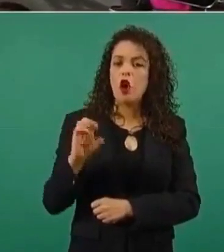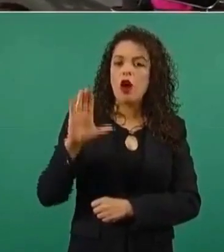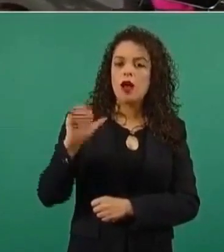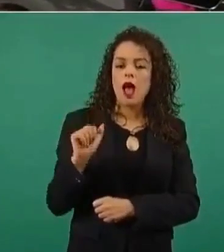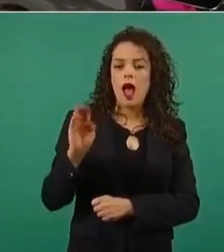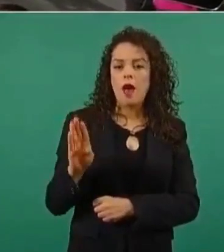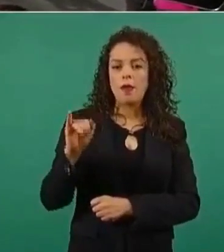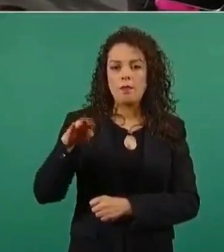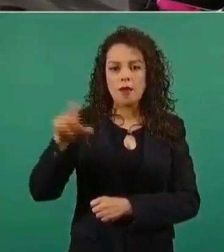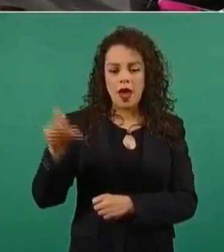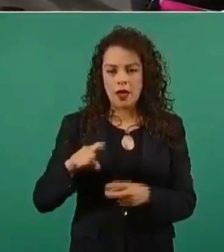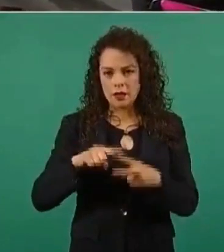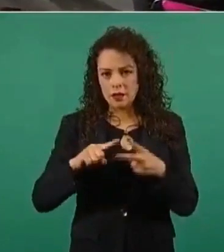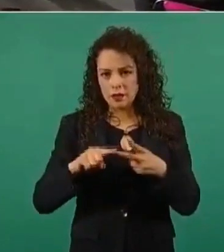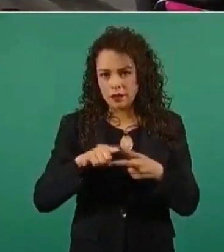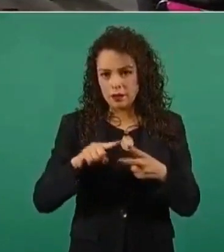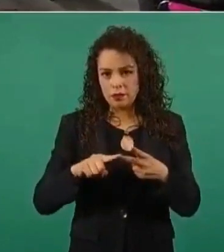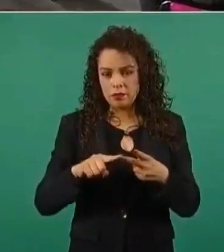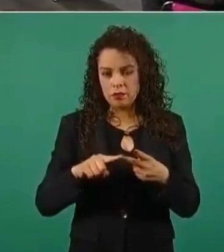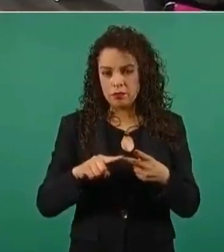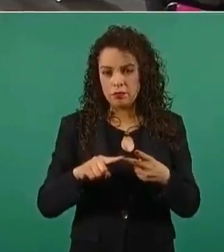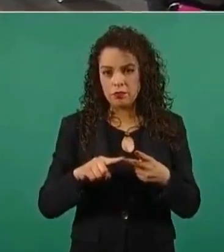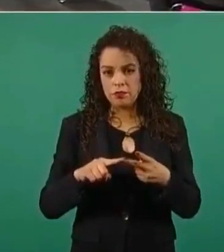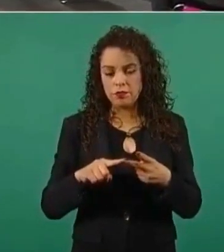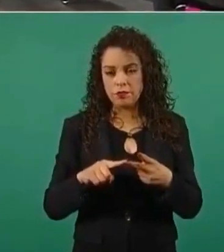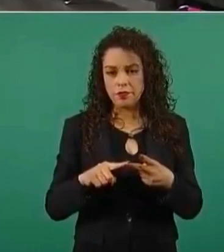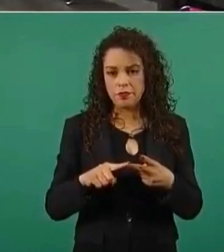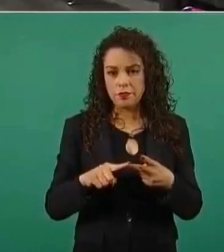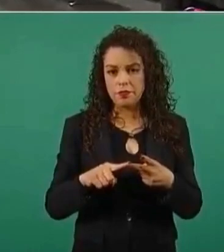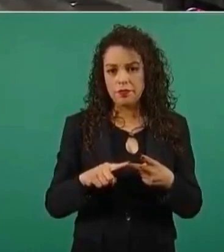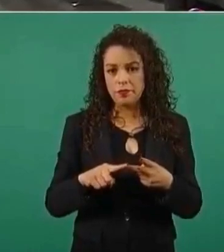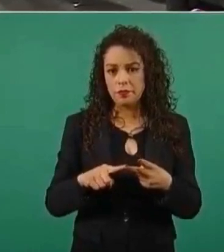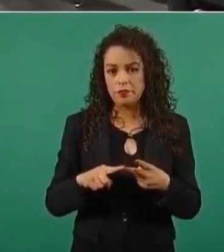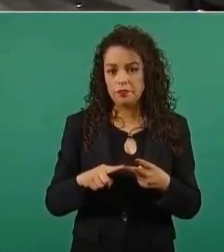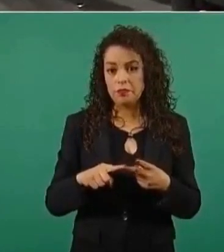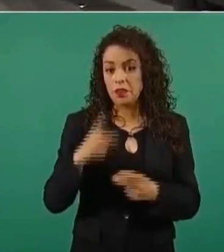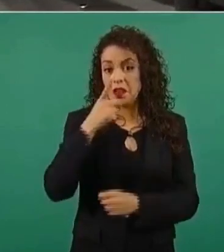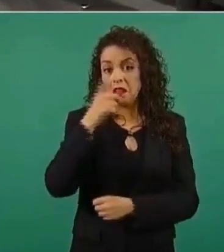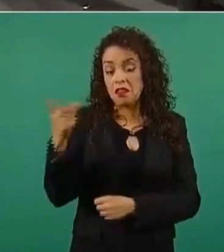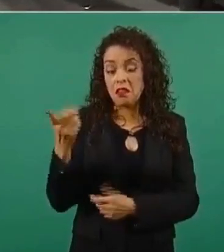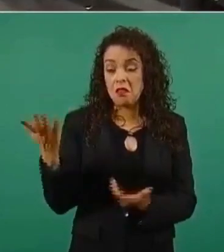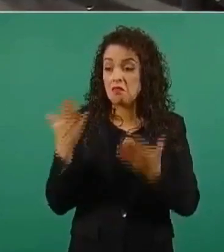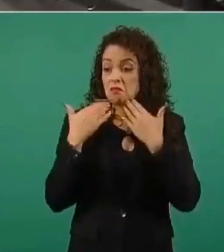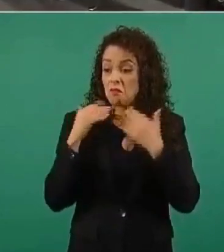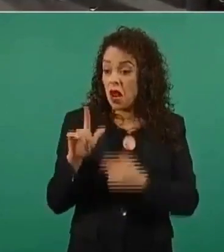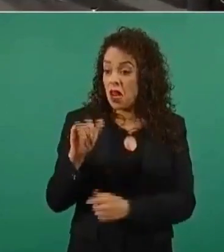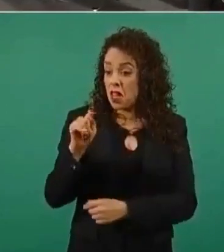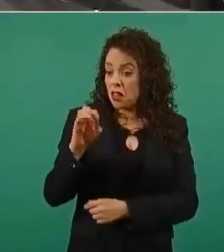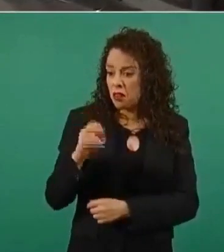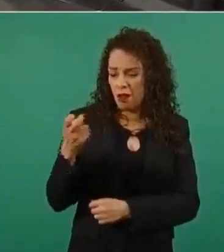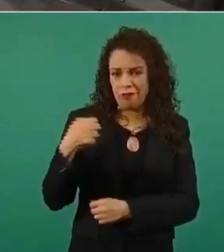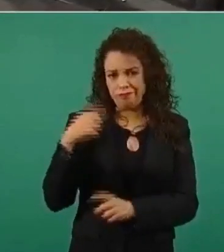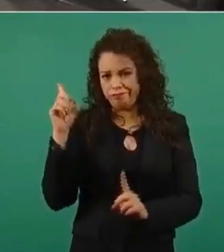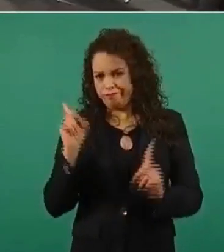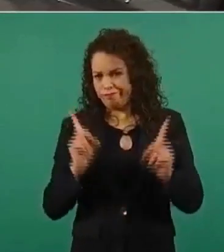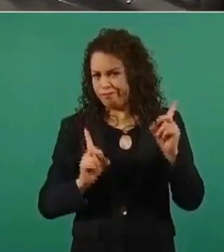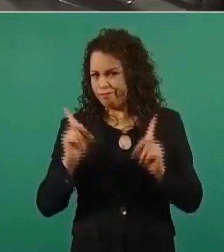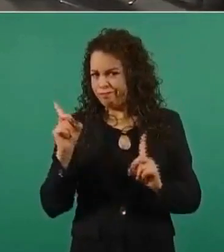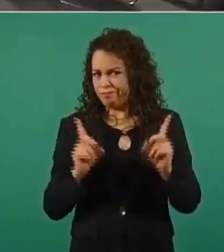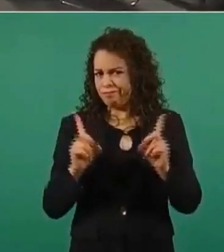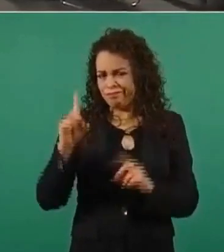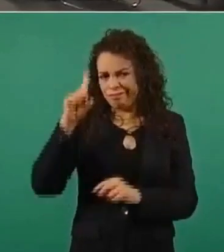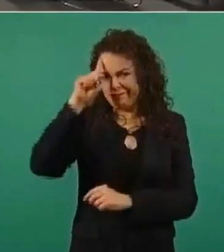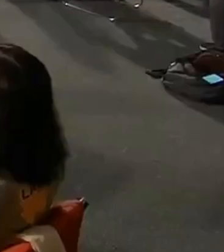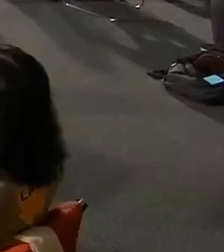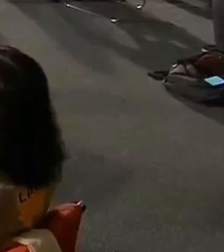pues minimizan la presencia de litio de manera, pues sorprendente y sospechosa. Pero además advierten al